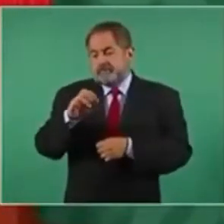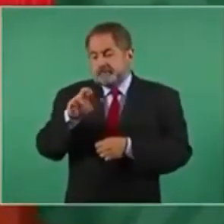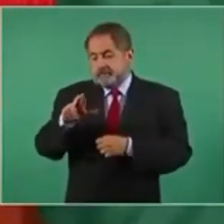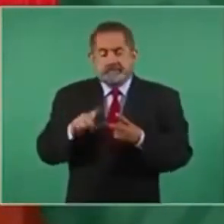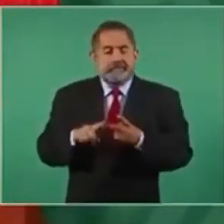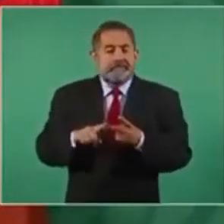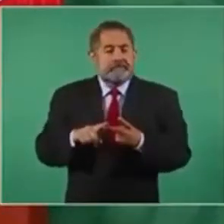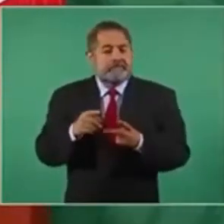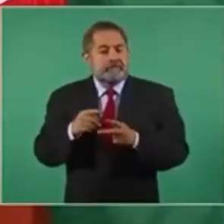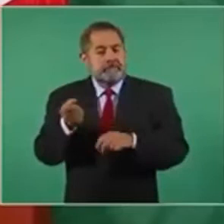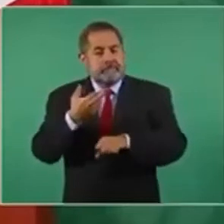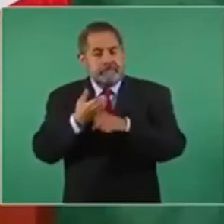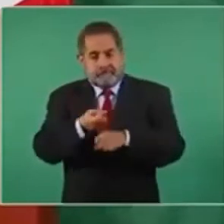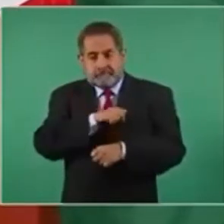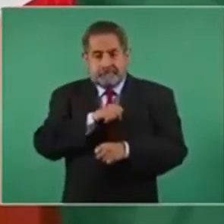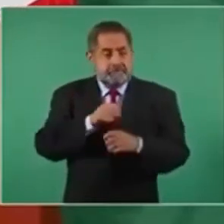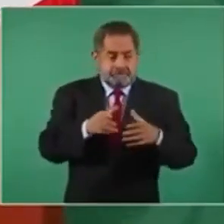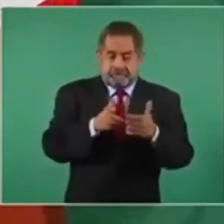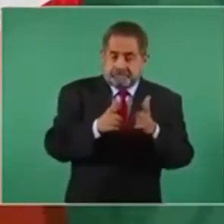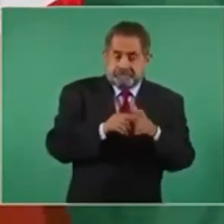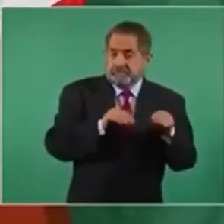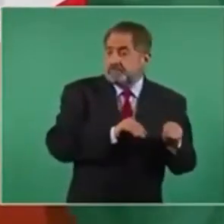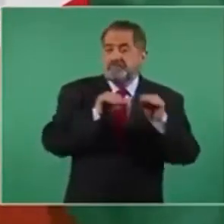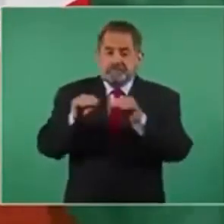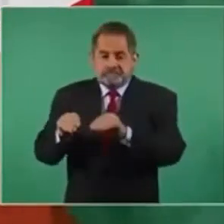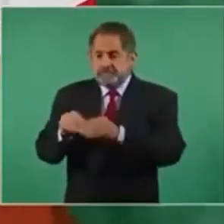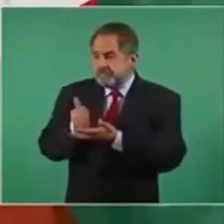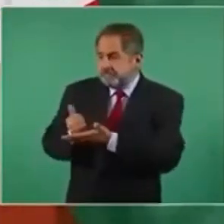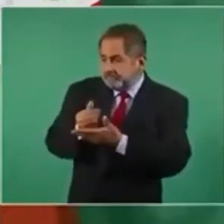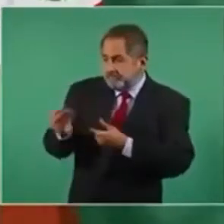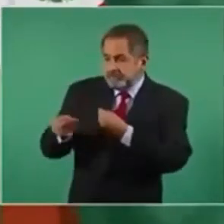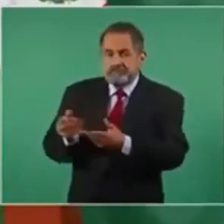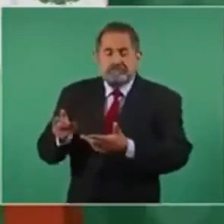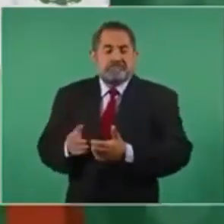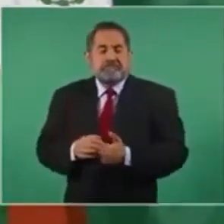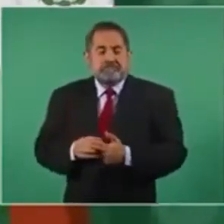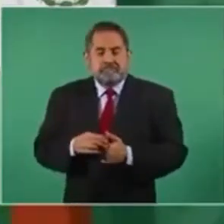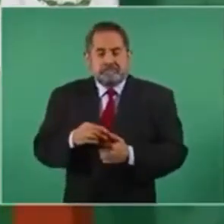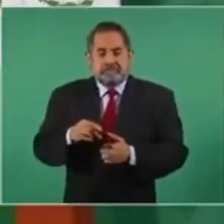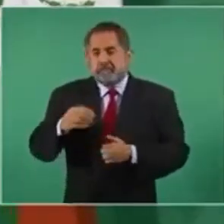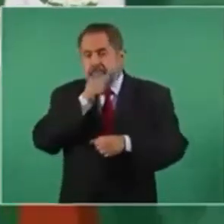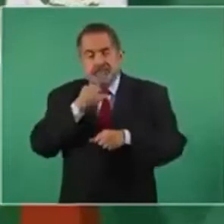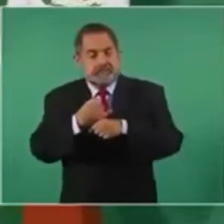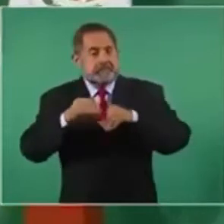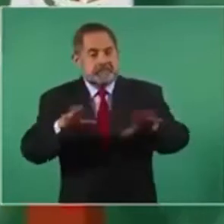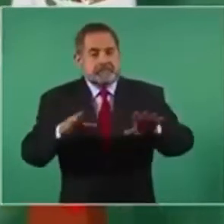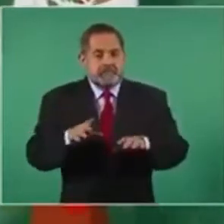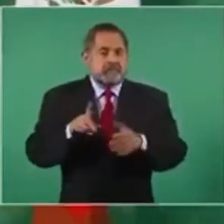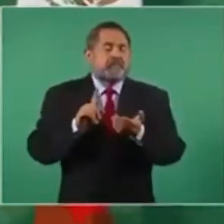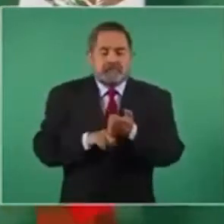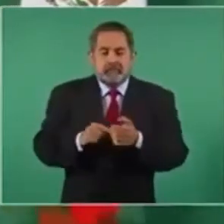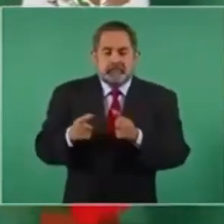agresión que se registró contra un ciudadano haitiano por parte de funcionarios del Instituto Nacional de Migración de México. El tema de